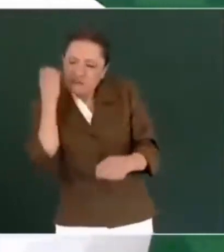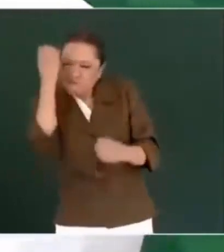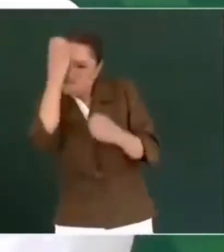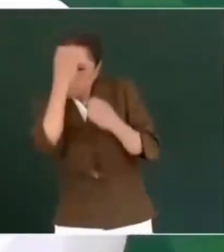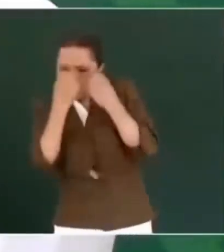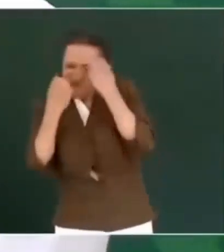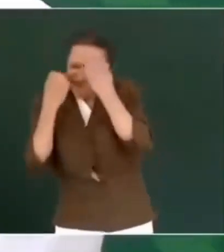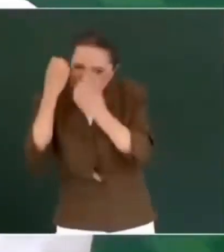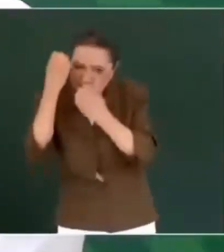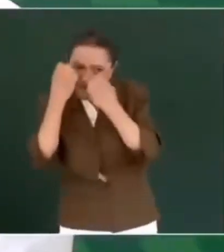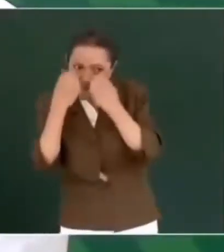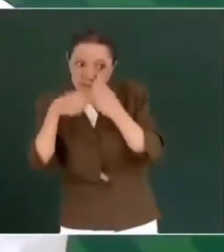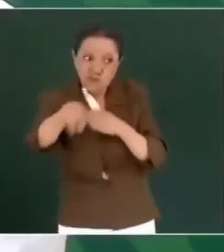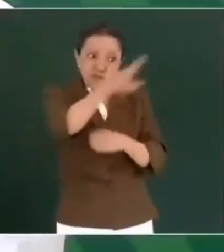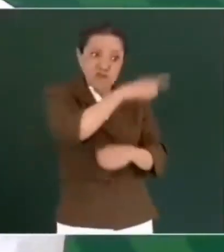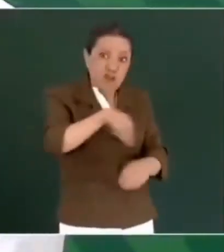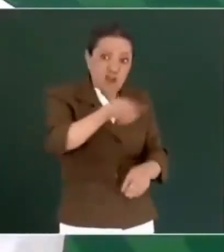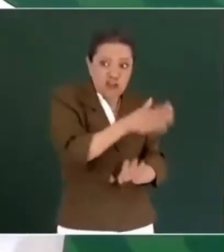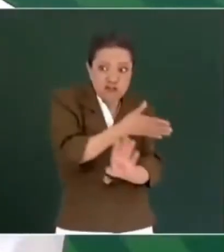eres un traidor.